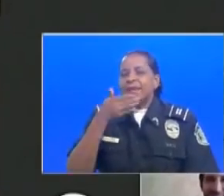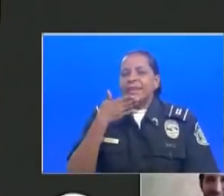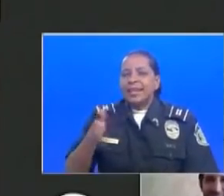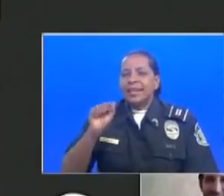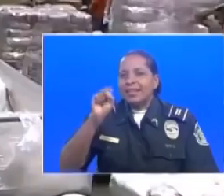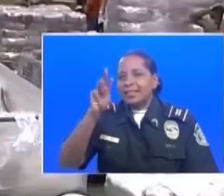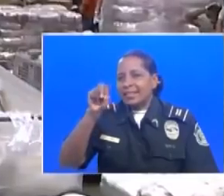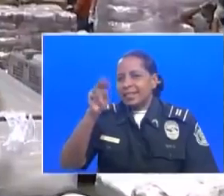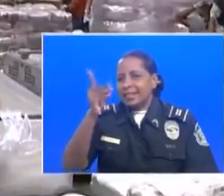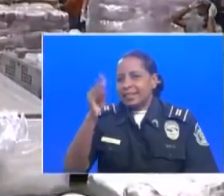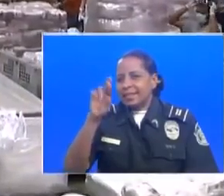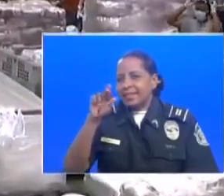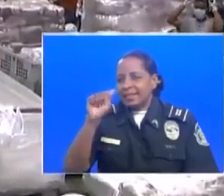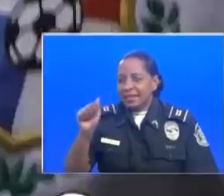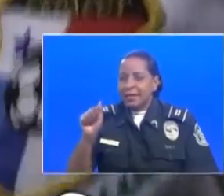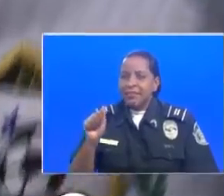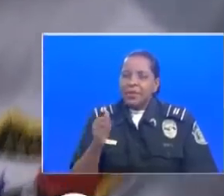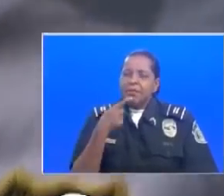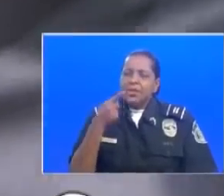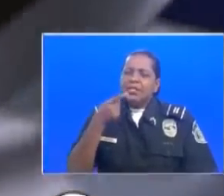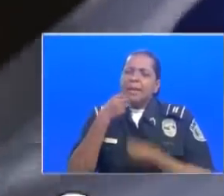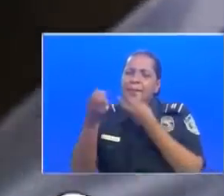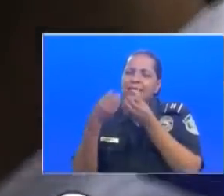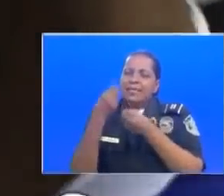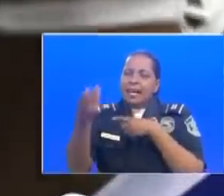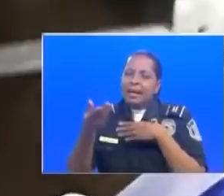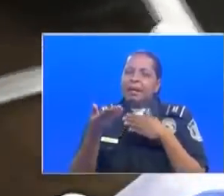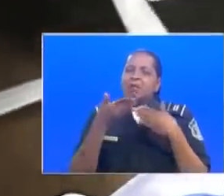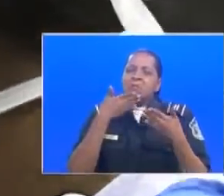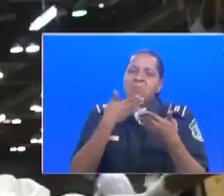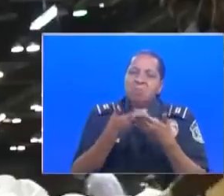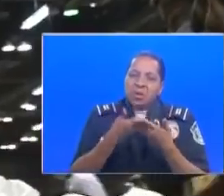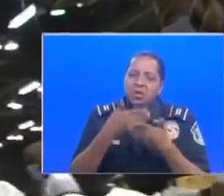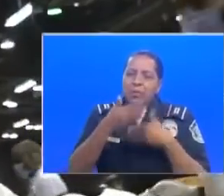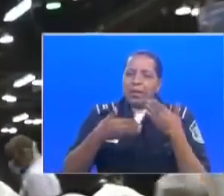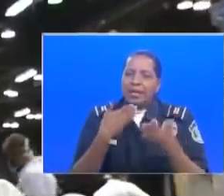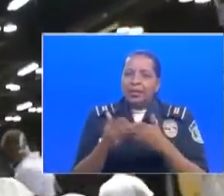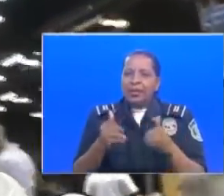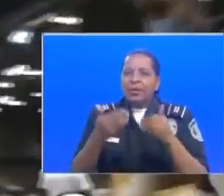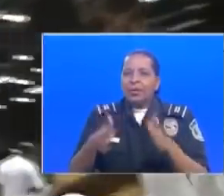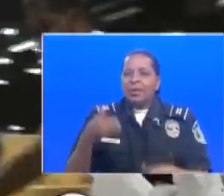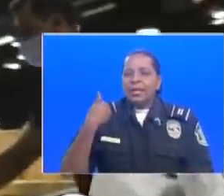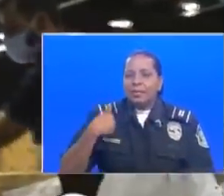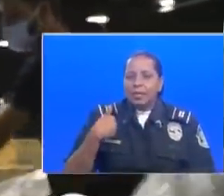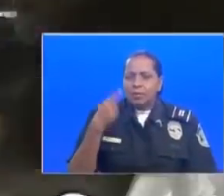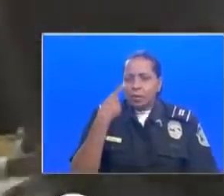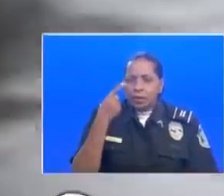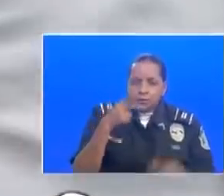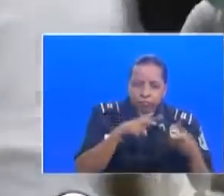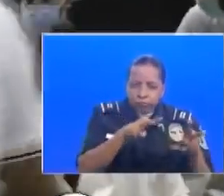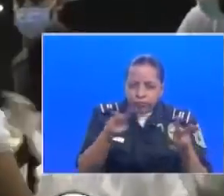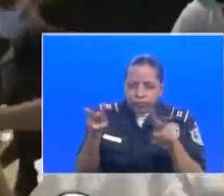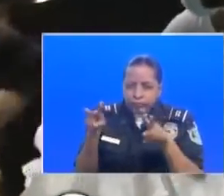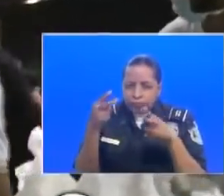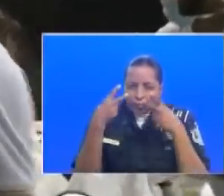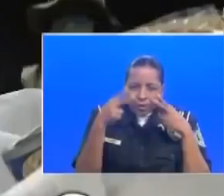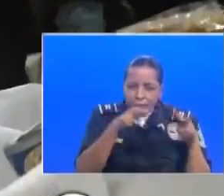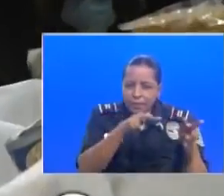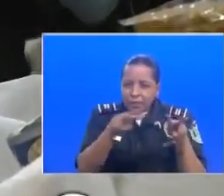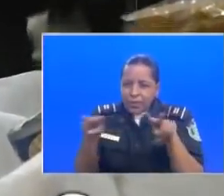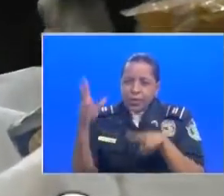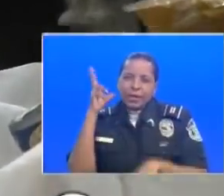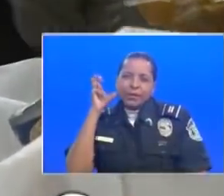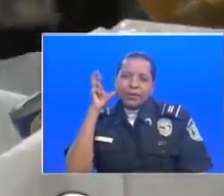por dedicar tu tiempo de manera tan real en ese mensaje positivo a todos los panameños. Voy a moverme un poquito para que usted vea. Ese lo ha